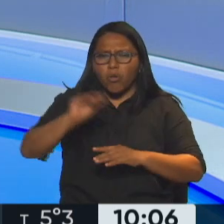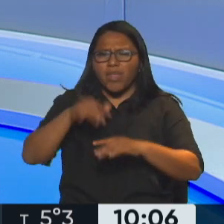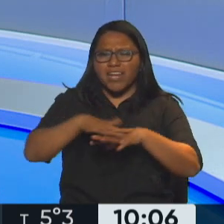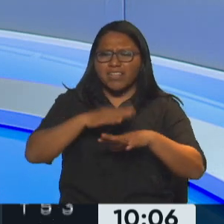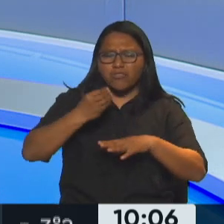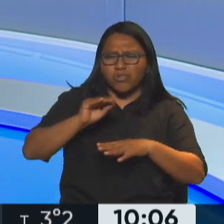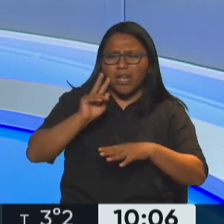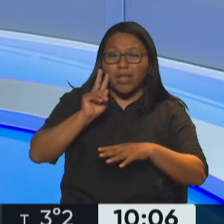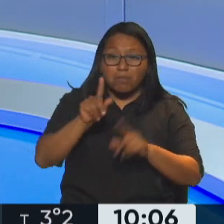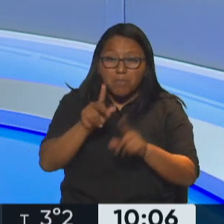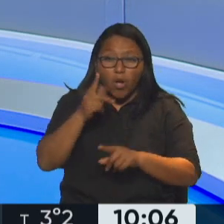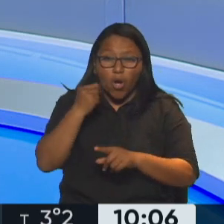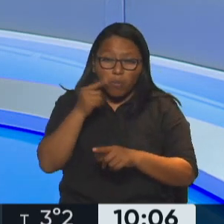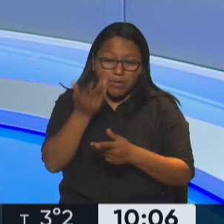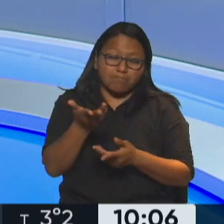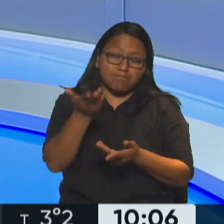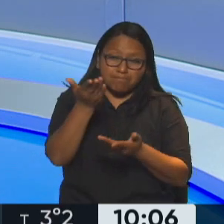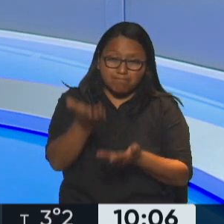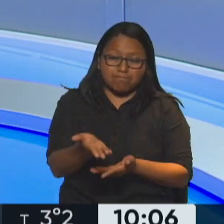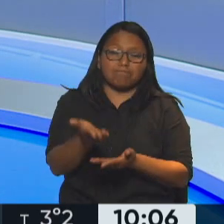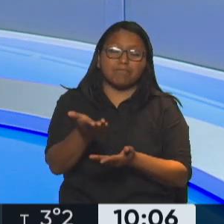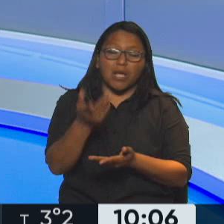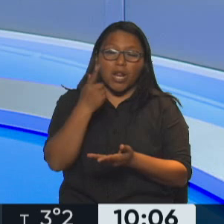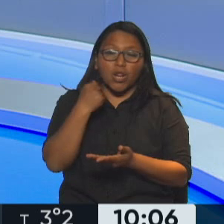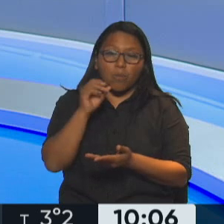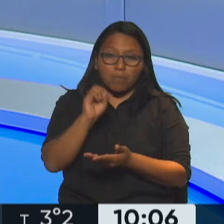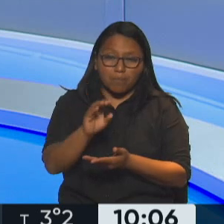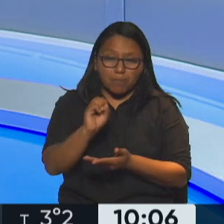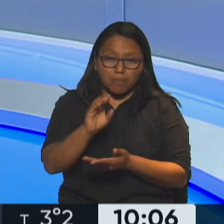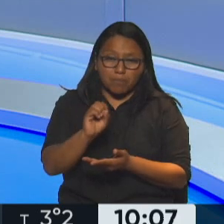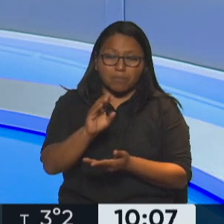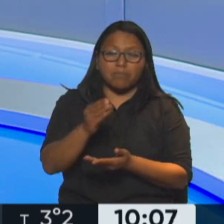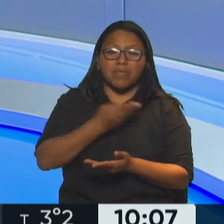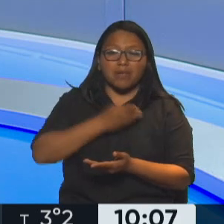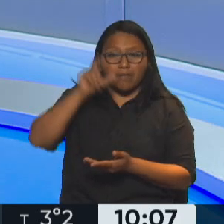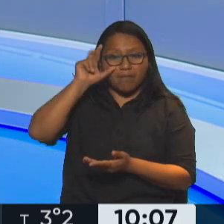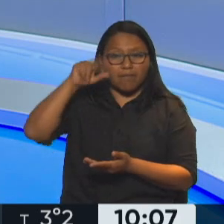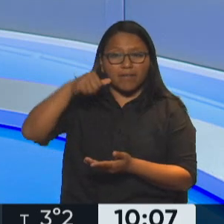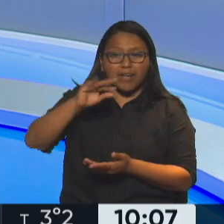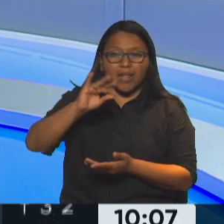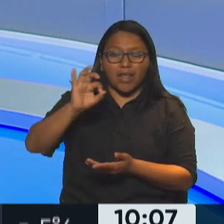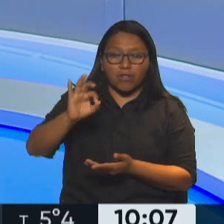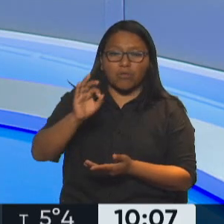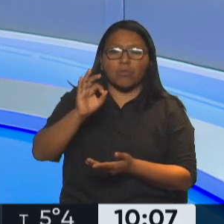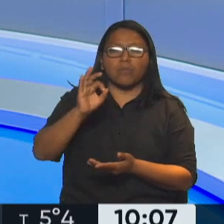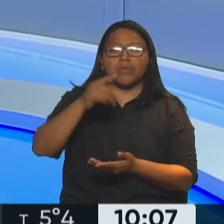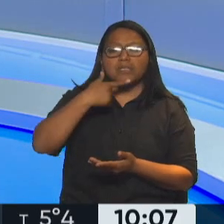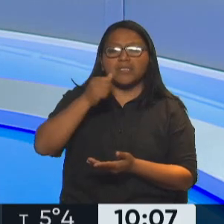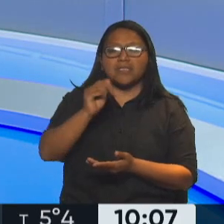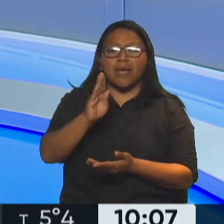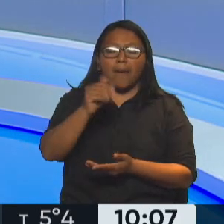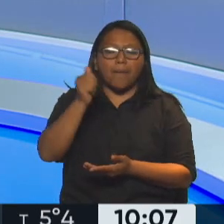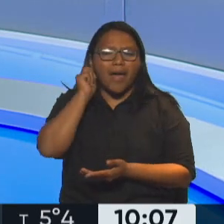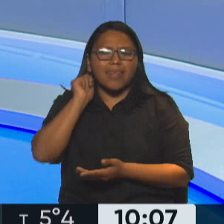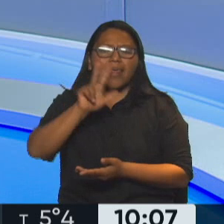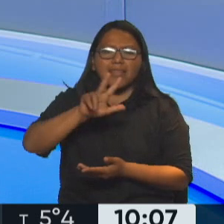sociales de este hombre, vamos a recordar el nombre, Fernando Andrés Zabac Montiel, 35